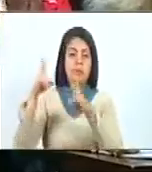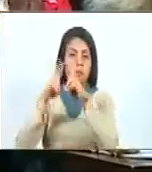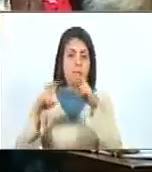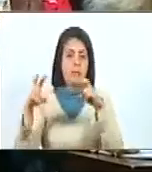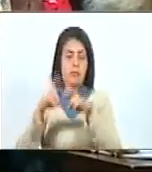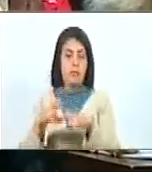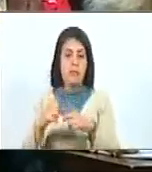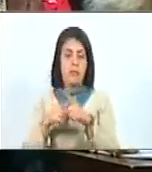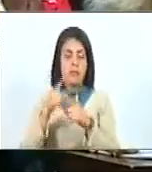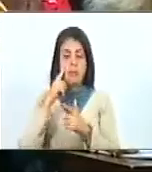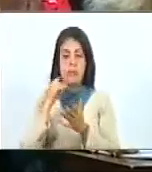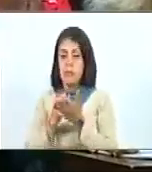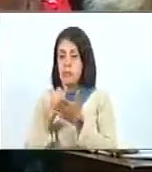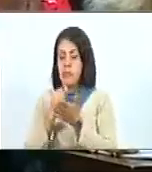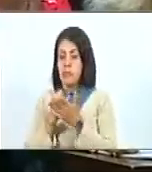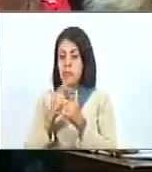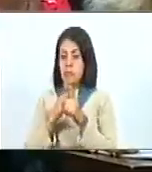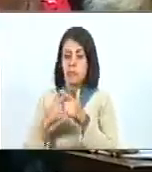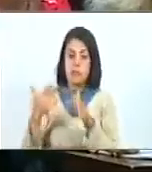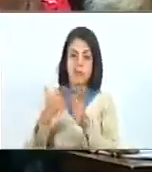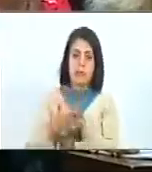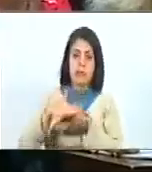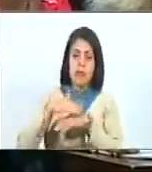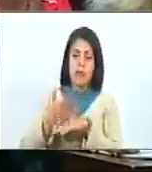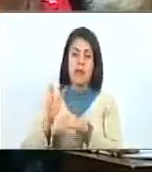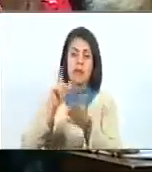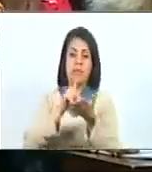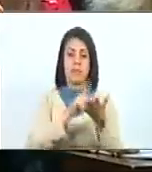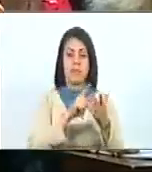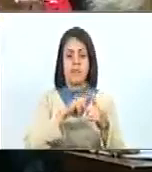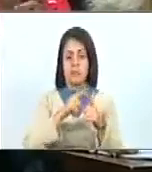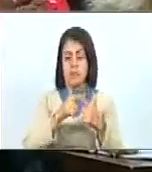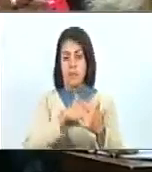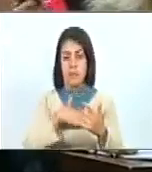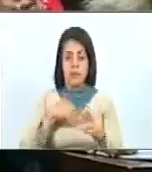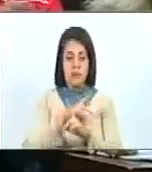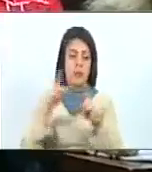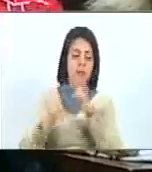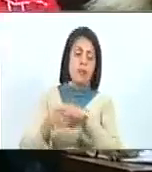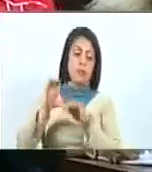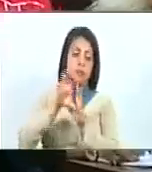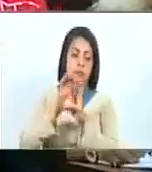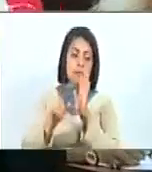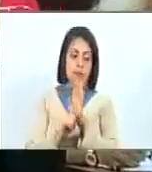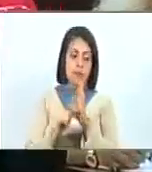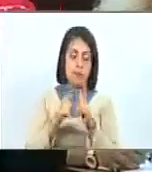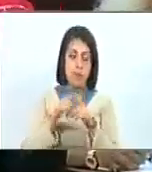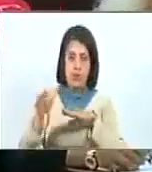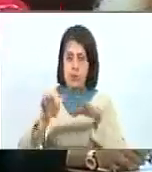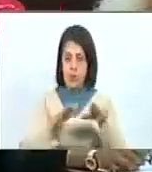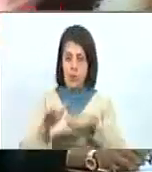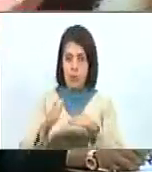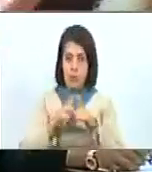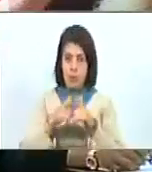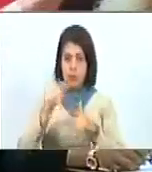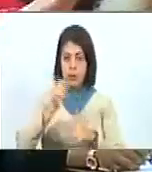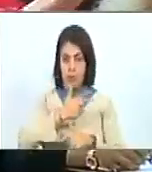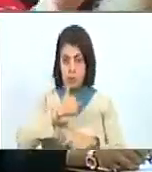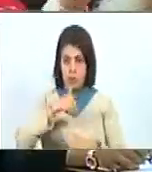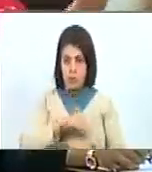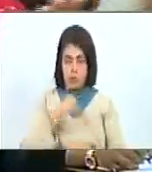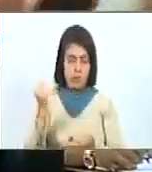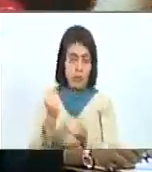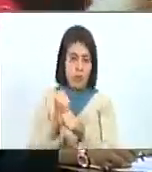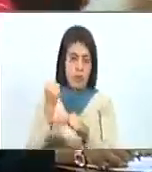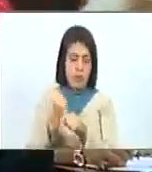investigar y verificar sobre lo que se presenta a hacer con la reforma de la Constitución del Estado Cogedes. Si bien es cierto, nosotros venimos